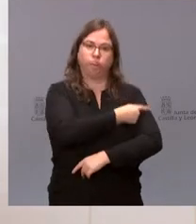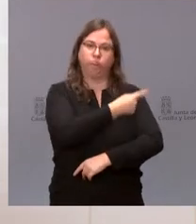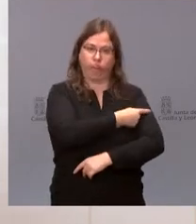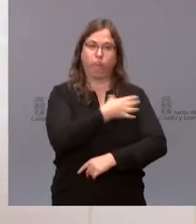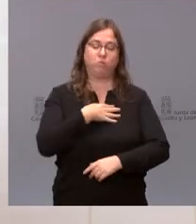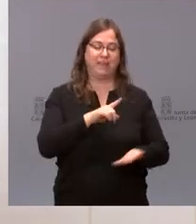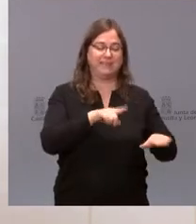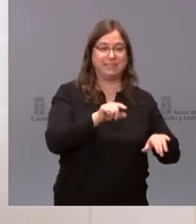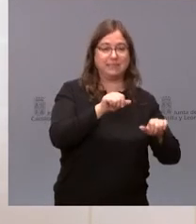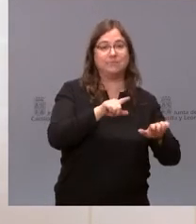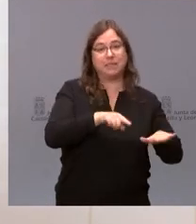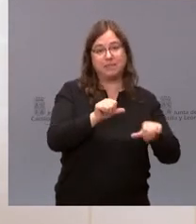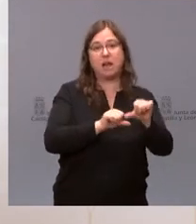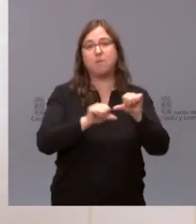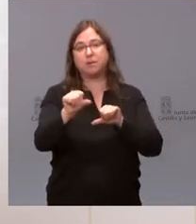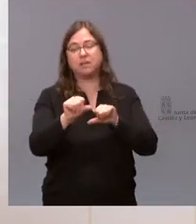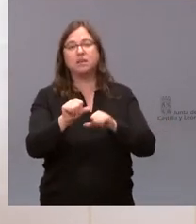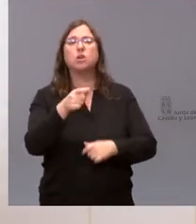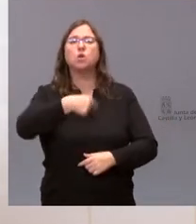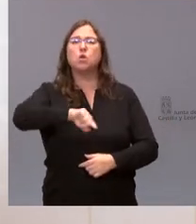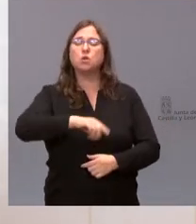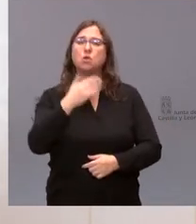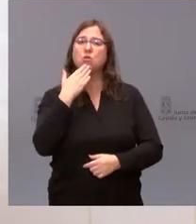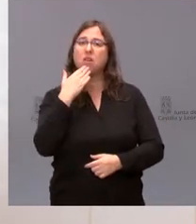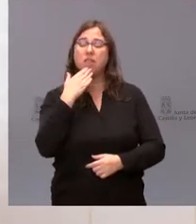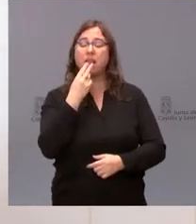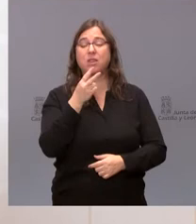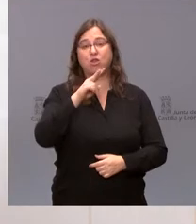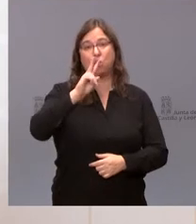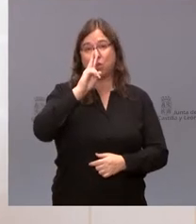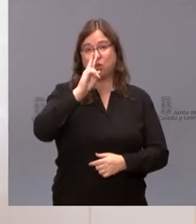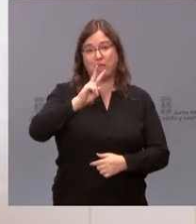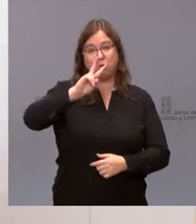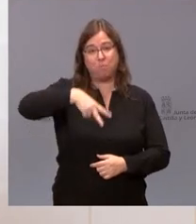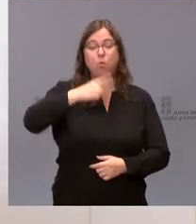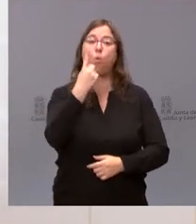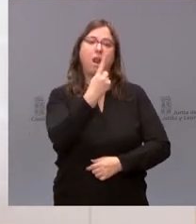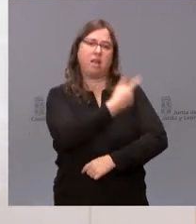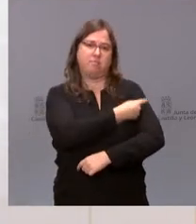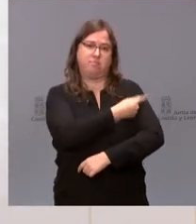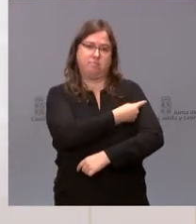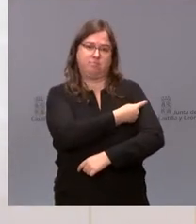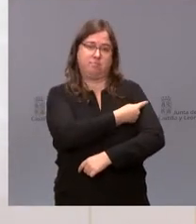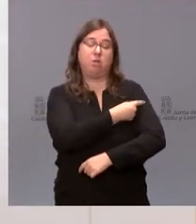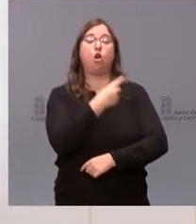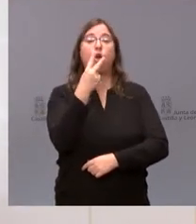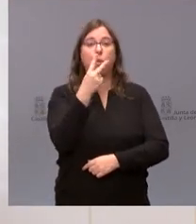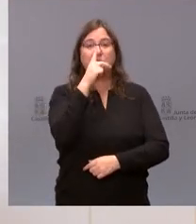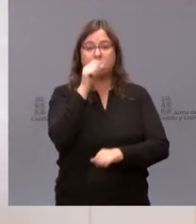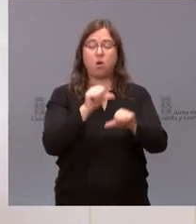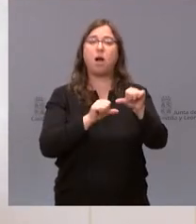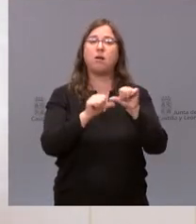Para los menores de dos años solo hay una vacuna autorizada que es inyectable. A partir de los dos años